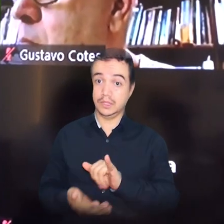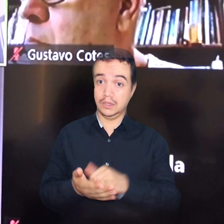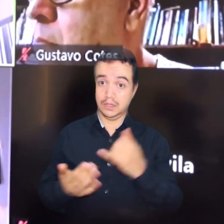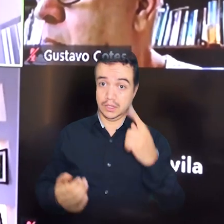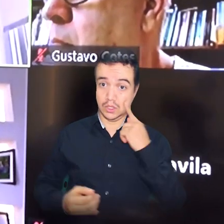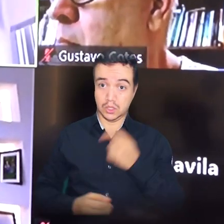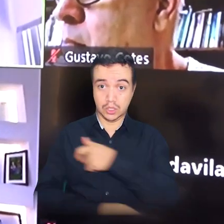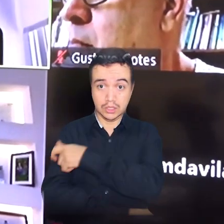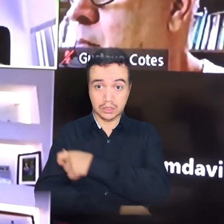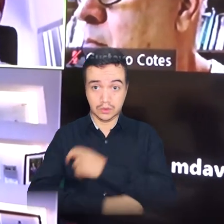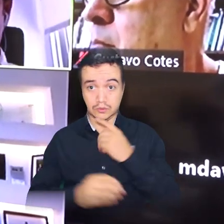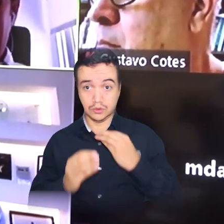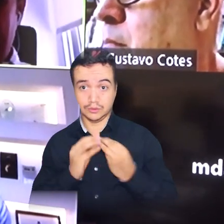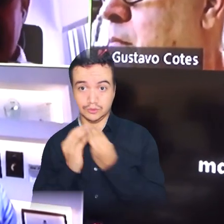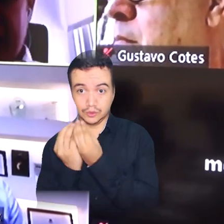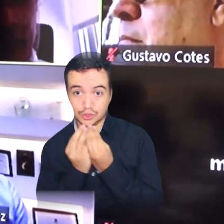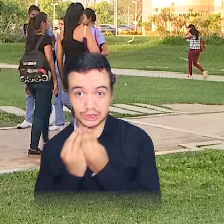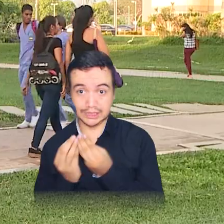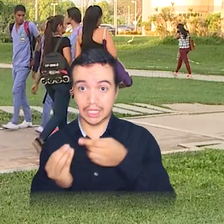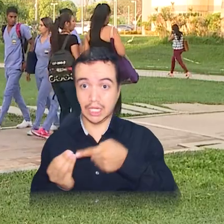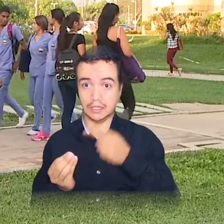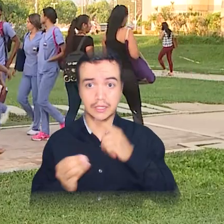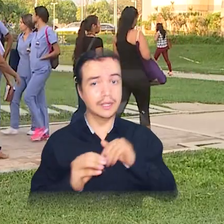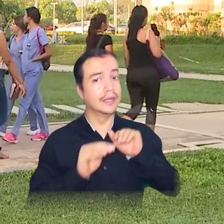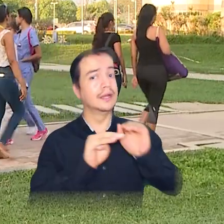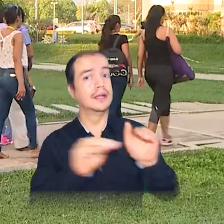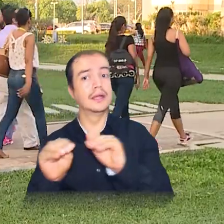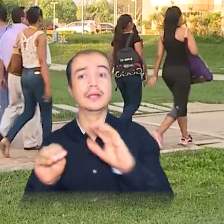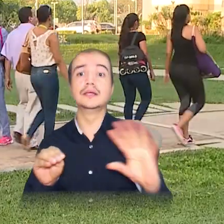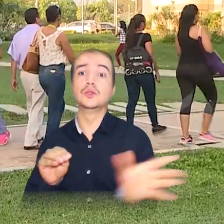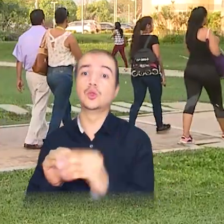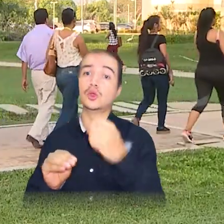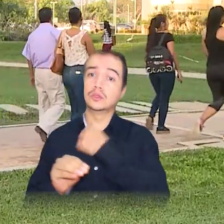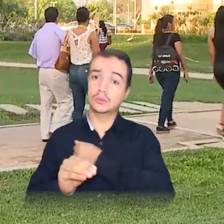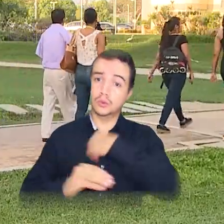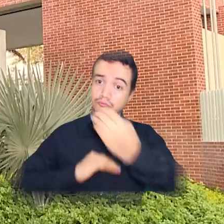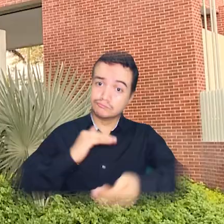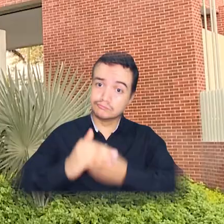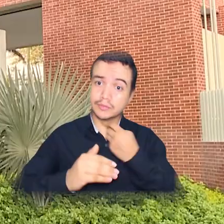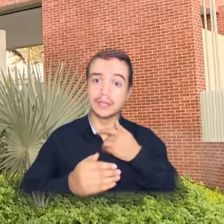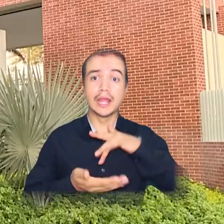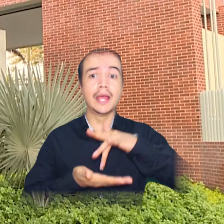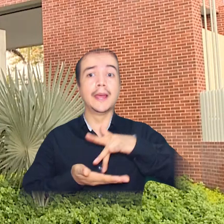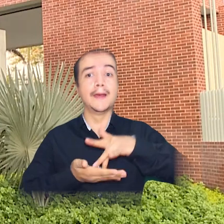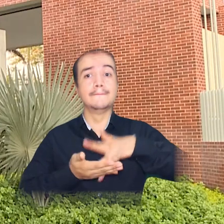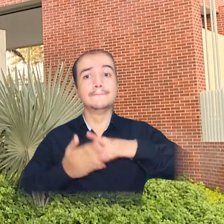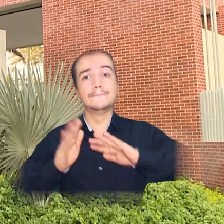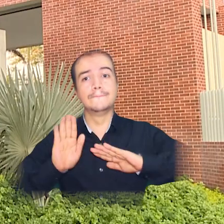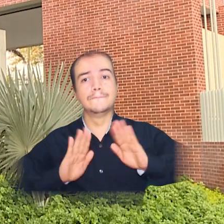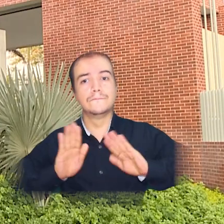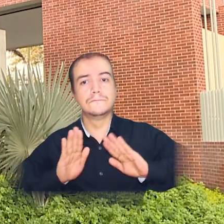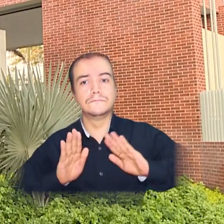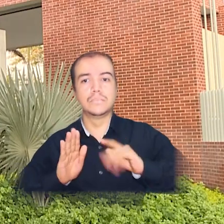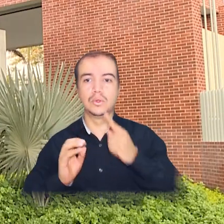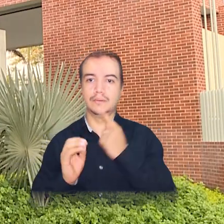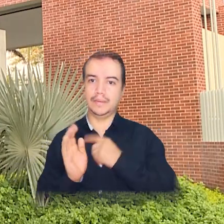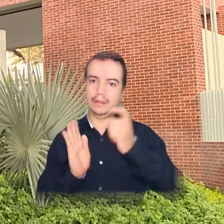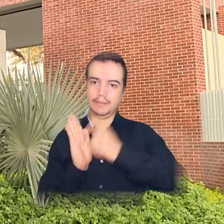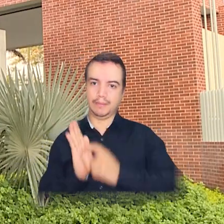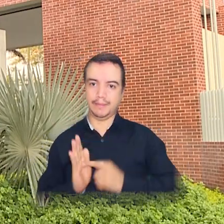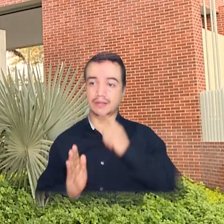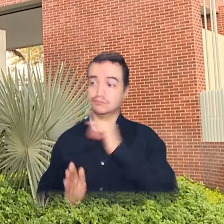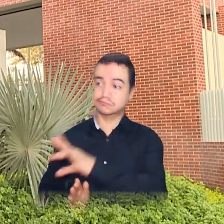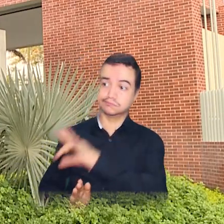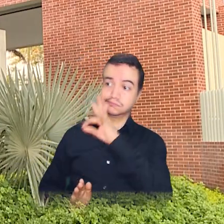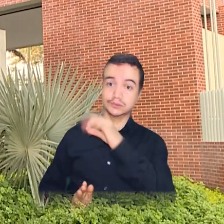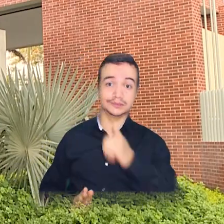los consejeros hicieron un llamado a la comunidad universitaria a participar activamente de este nuevo proceso de consulta para el rector.